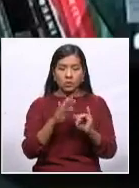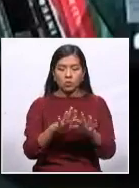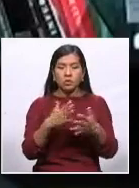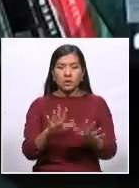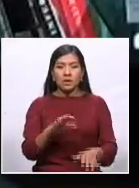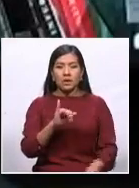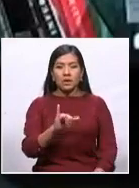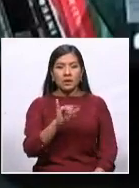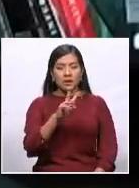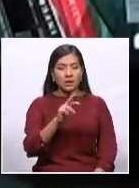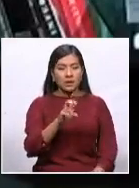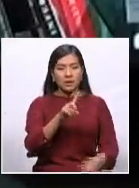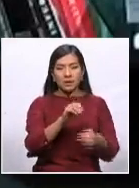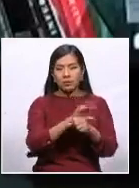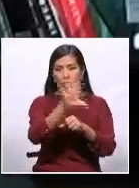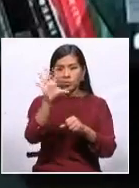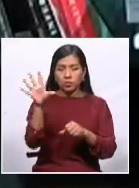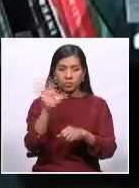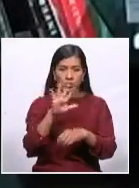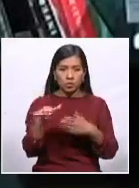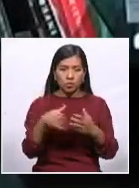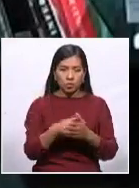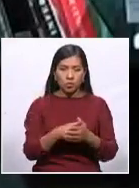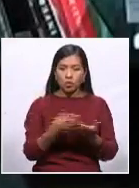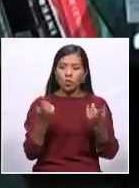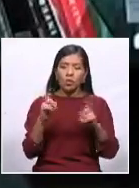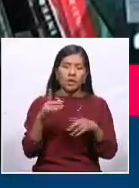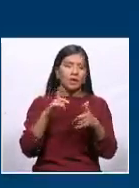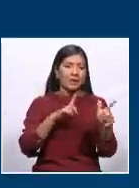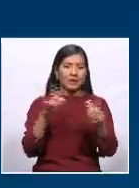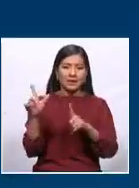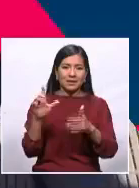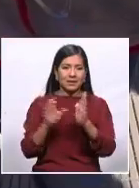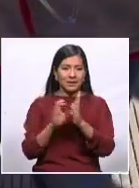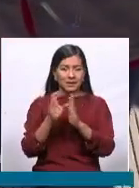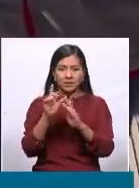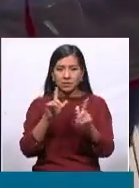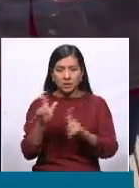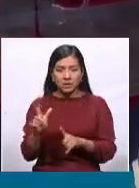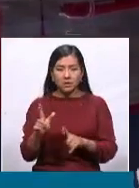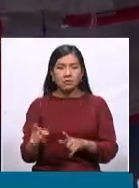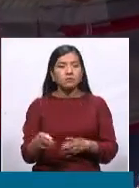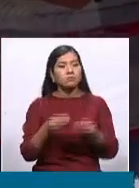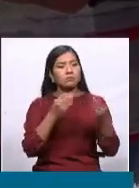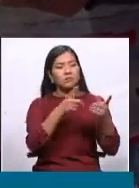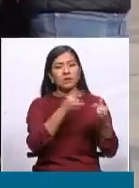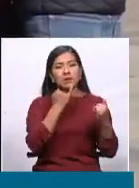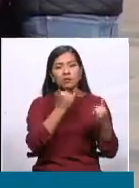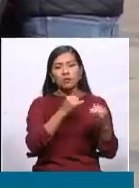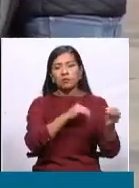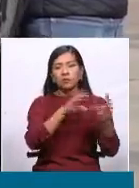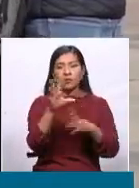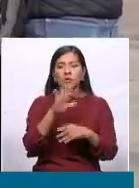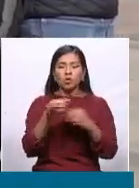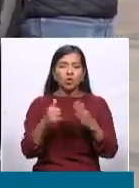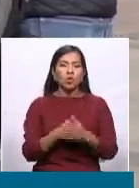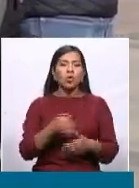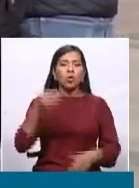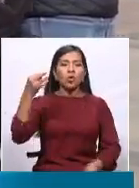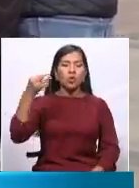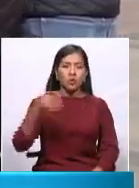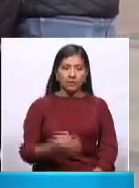Instituto Nacional de Estadísticas luego del censo va a significar una información oficial